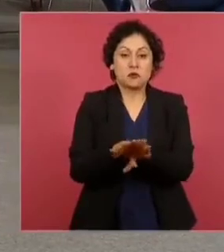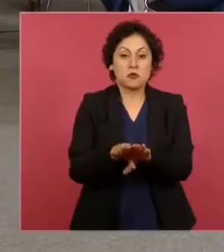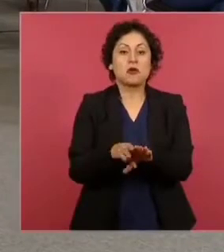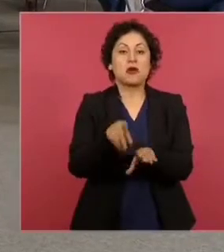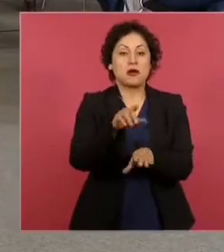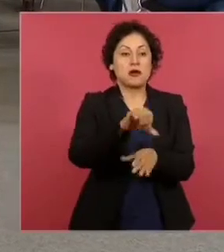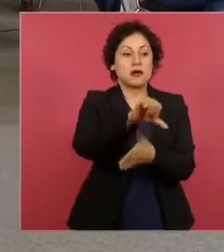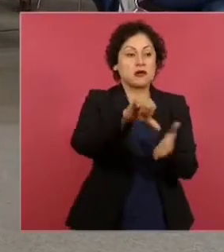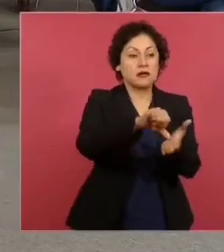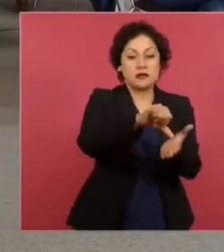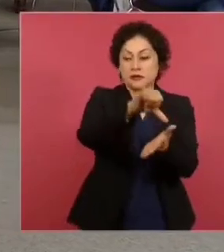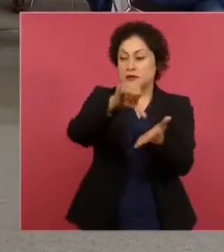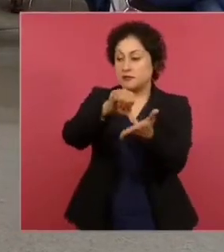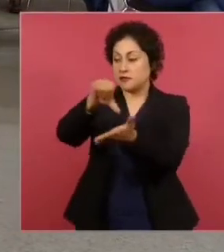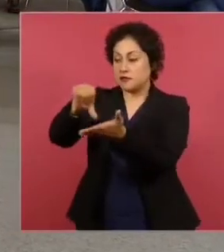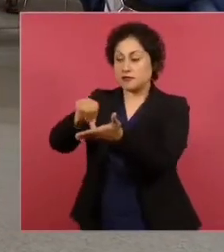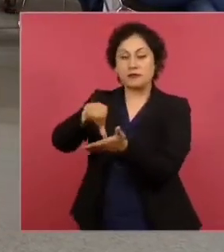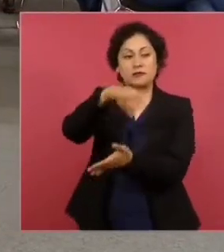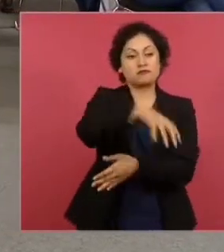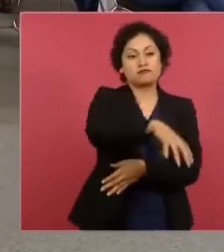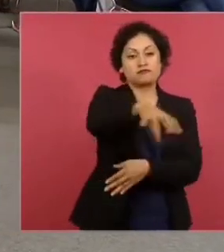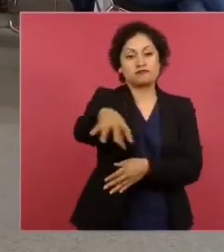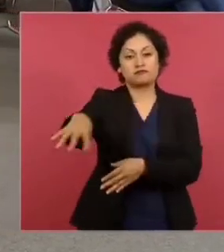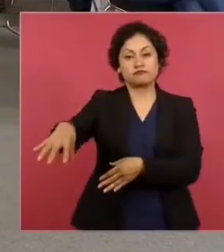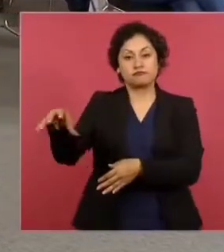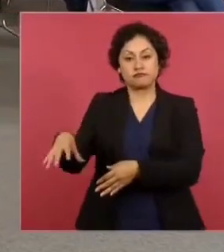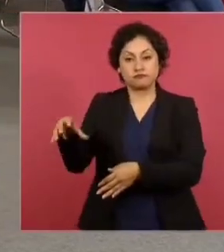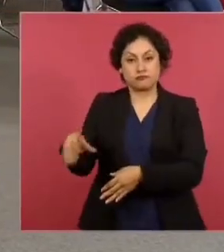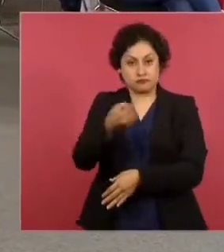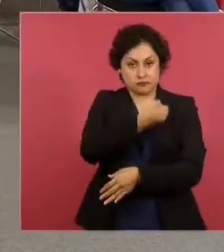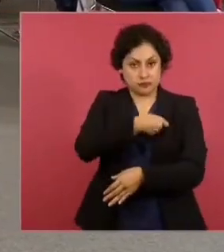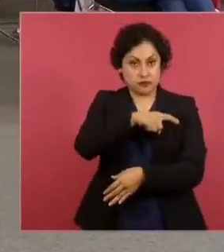de salud o unidades médicas